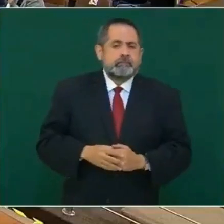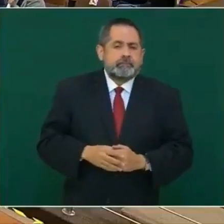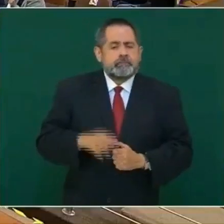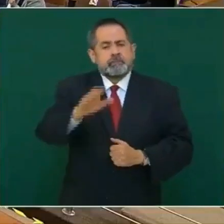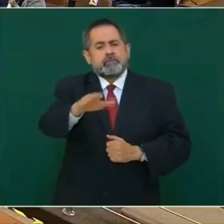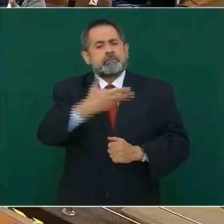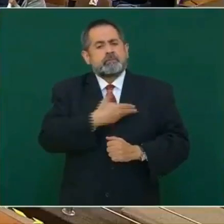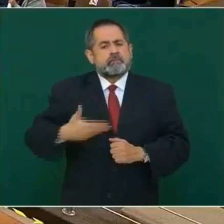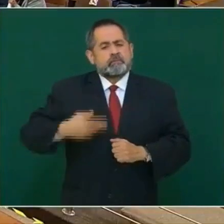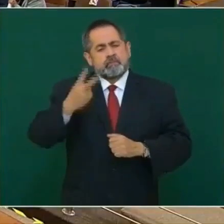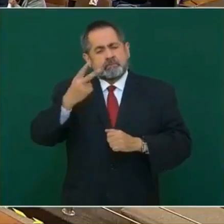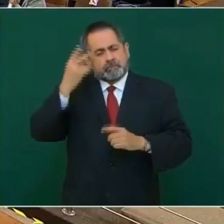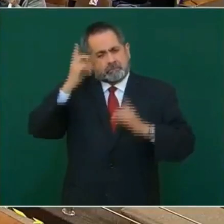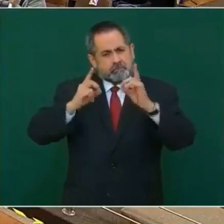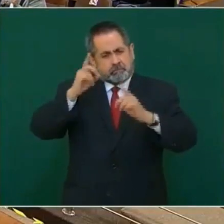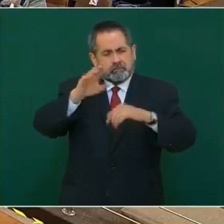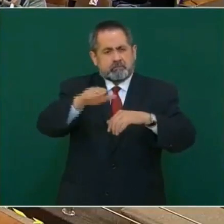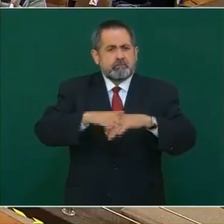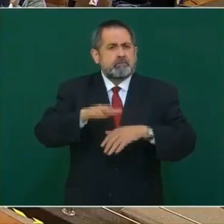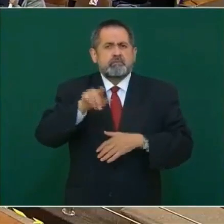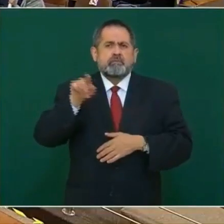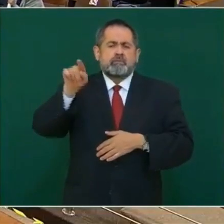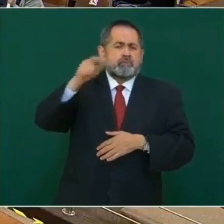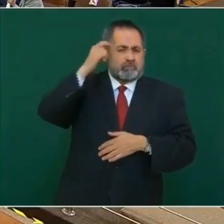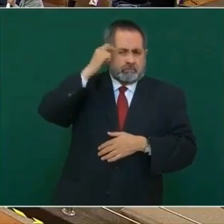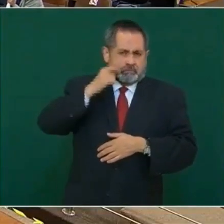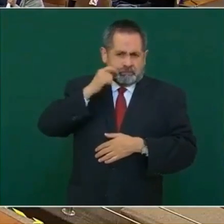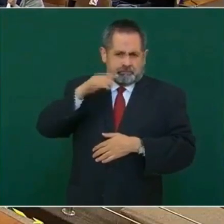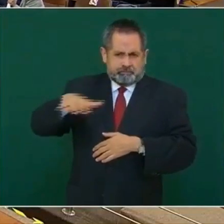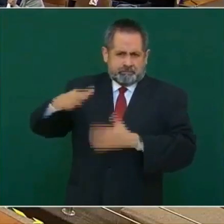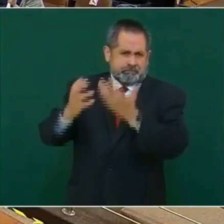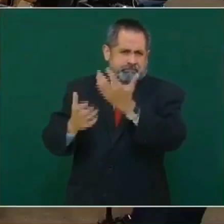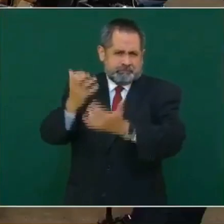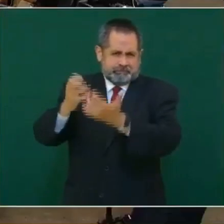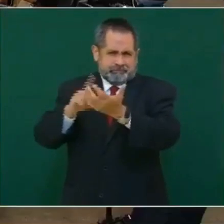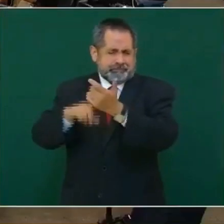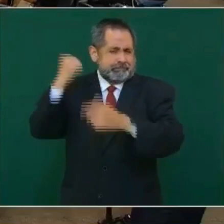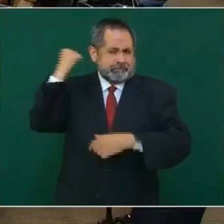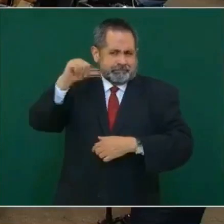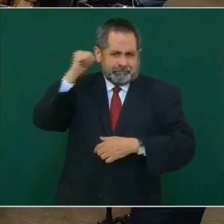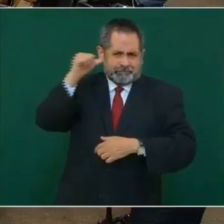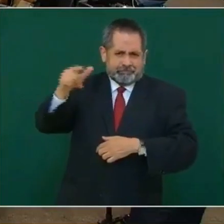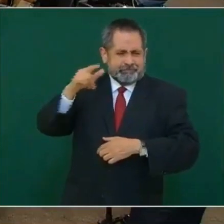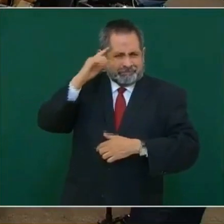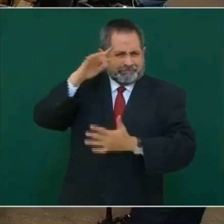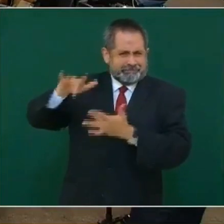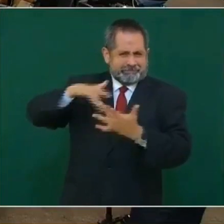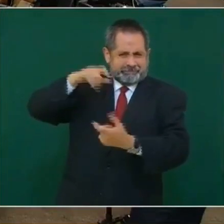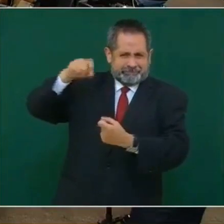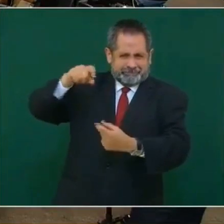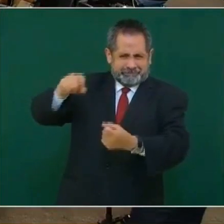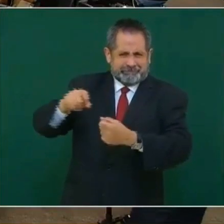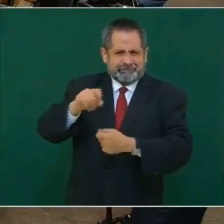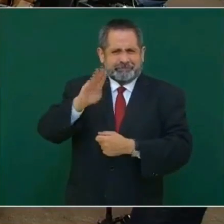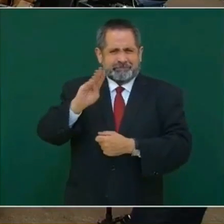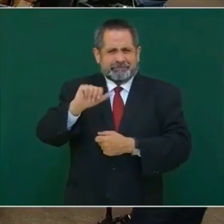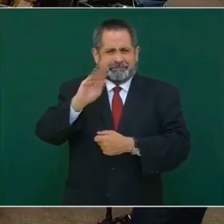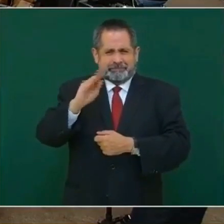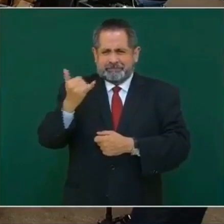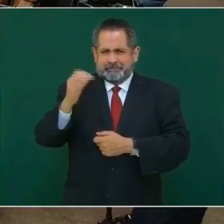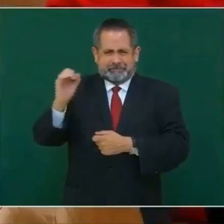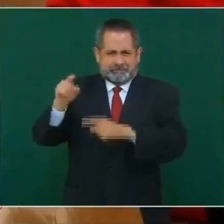La primera, en Guerrero, más allá del incendio del Baby O de Acapulco, que de acuerdo a la Fiscalía Estatal fue provocado,